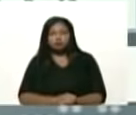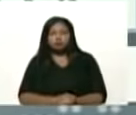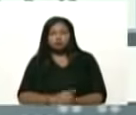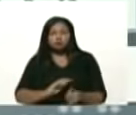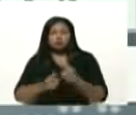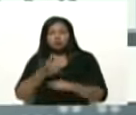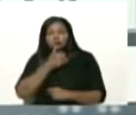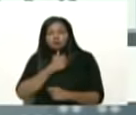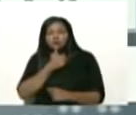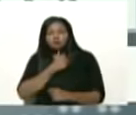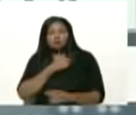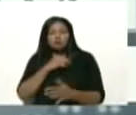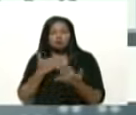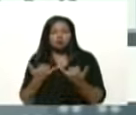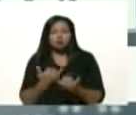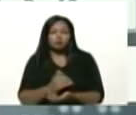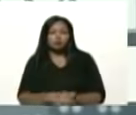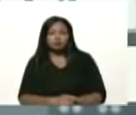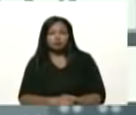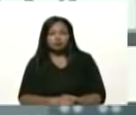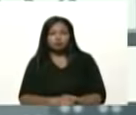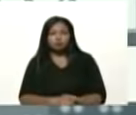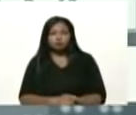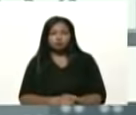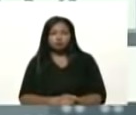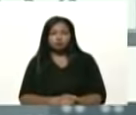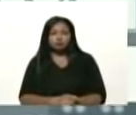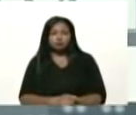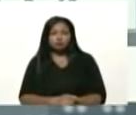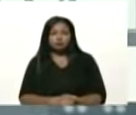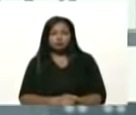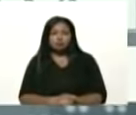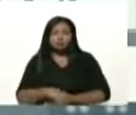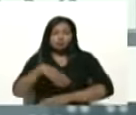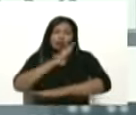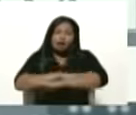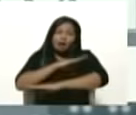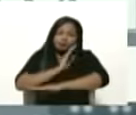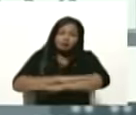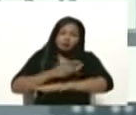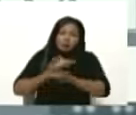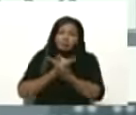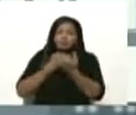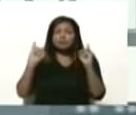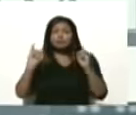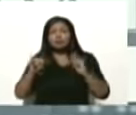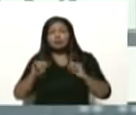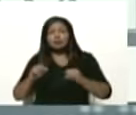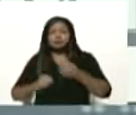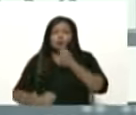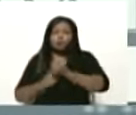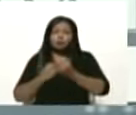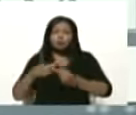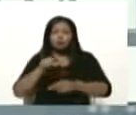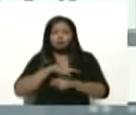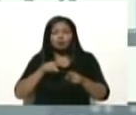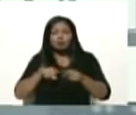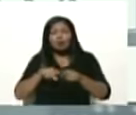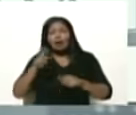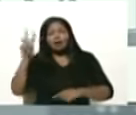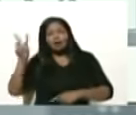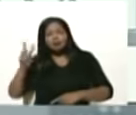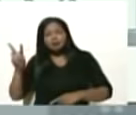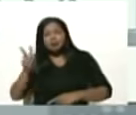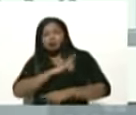resistencia, de la dignidad, de la independencia y la soberanía, a la Venezuela